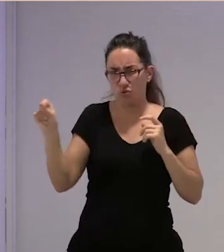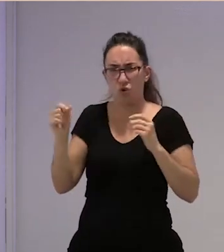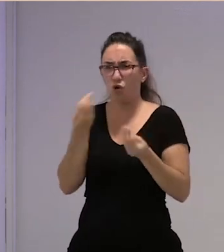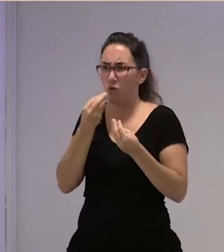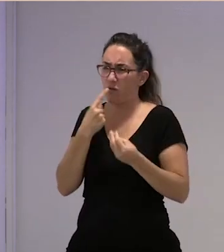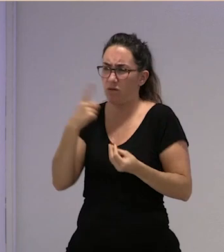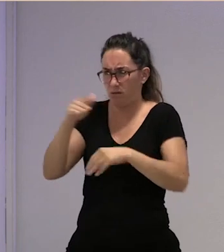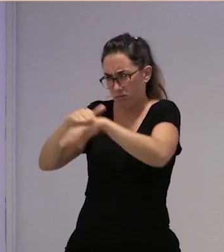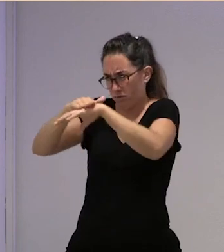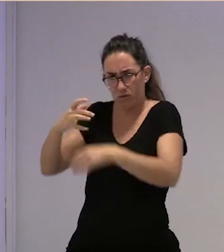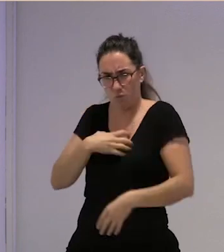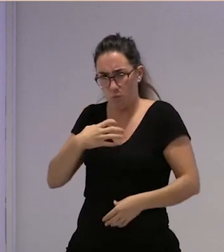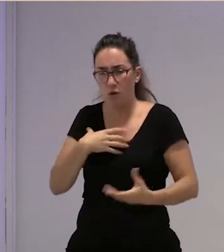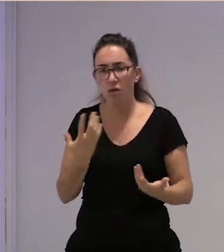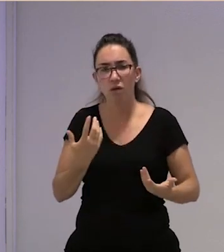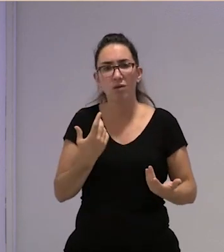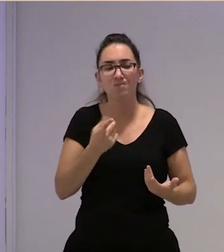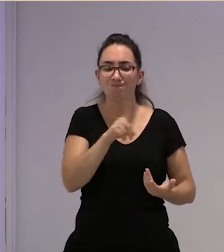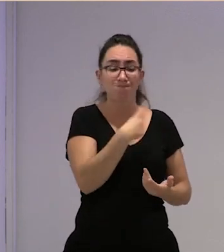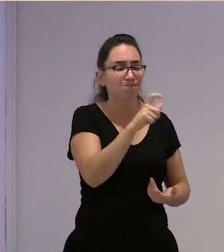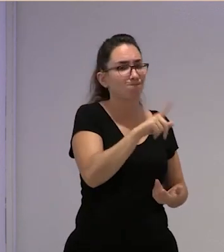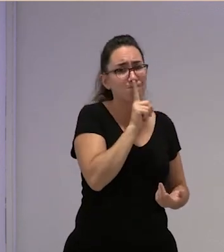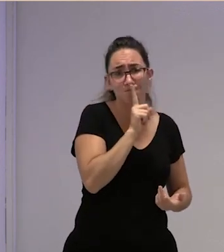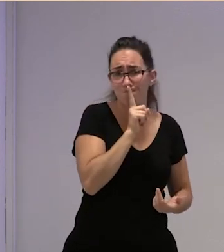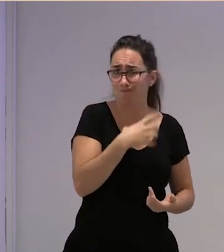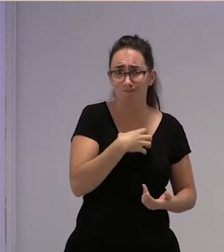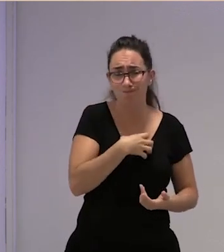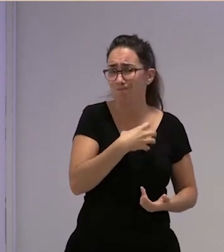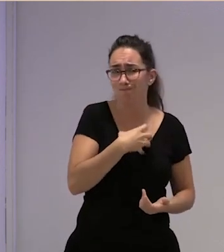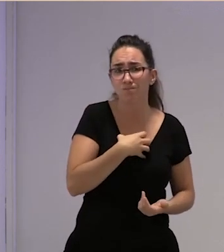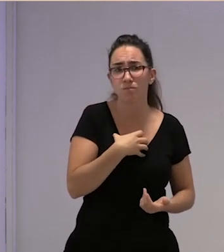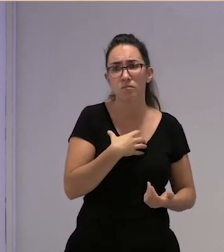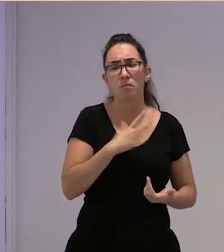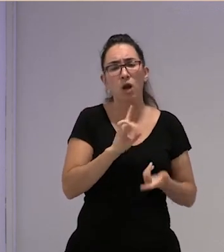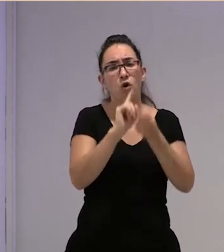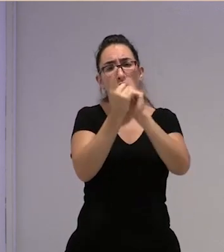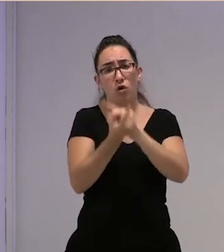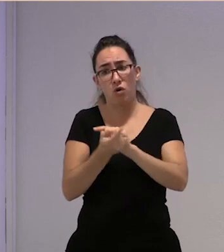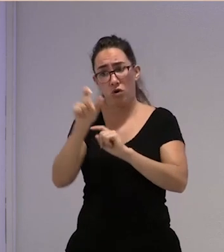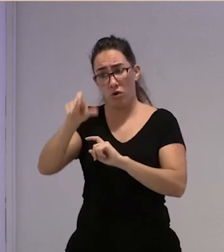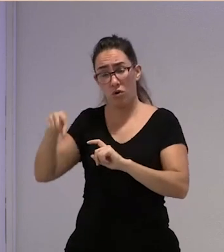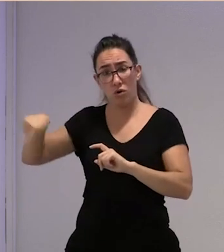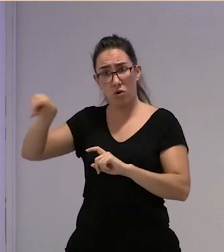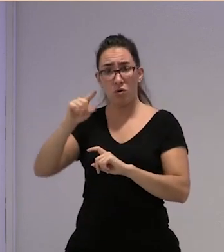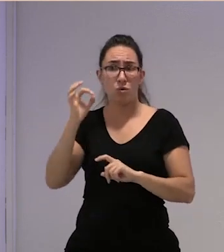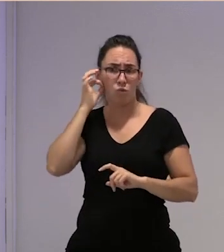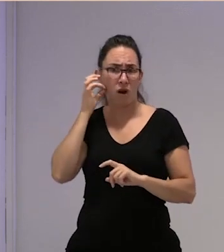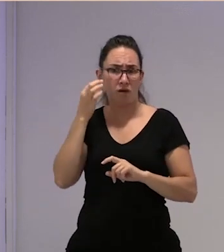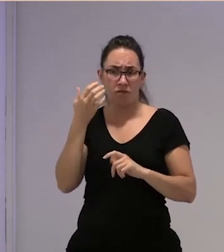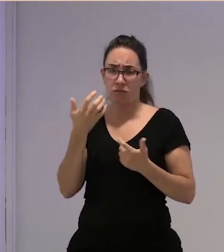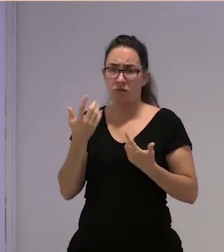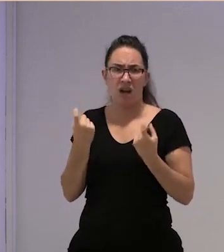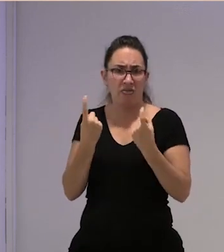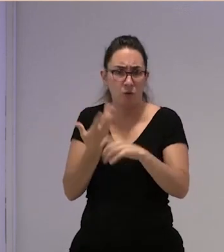cayéndonos esto en lo alto y no eran capaces y sin embargo estas mujeres que vienen con una necesidad doblemente mayor